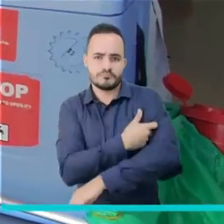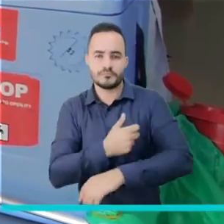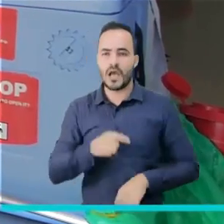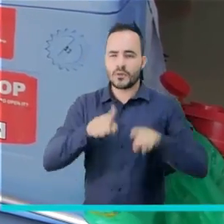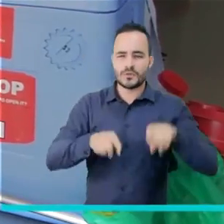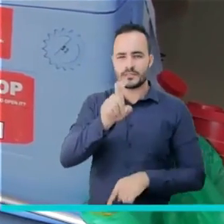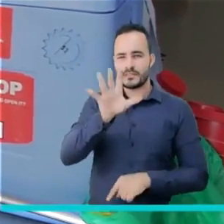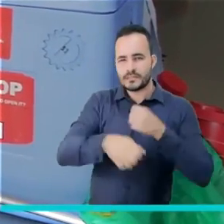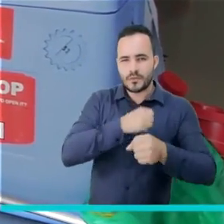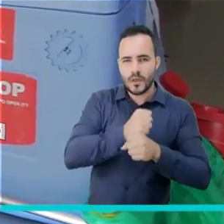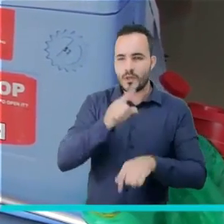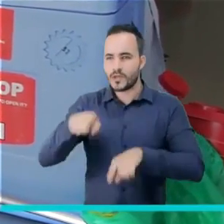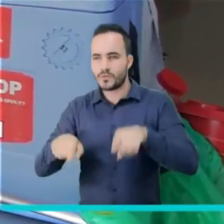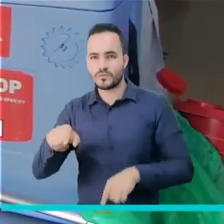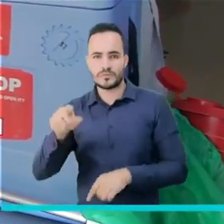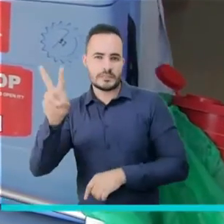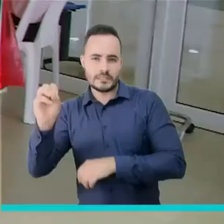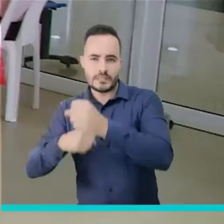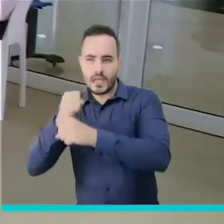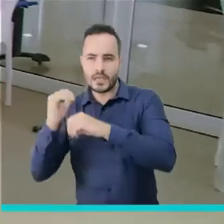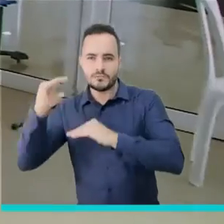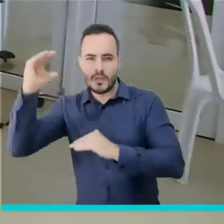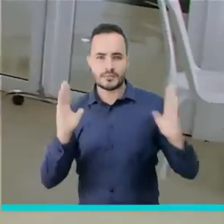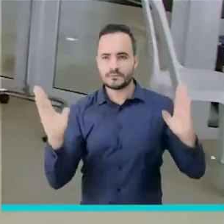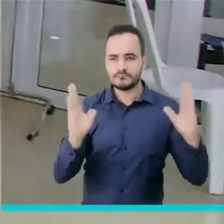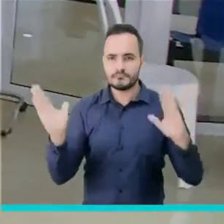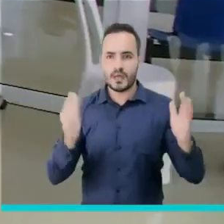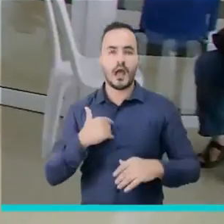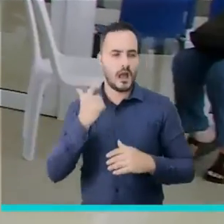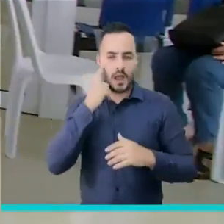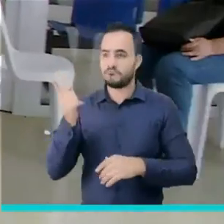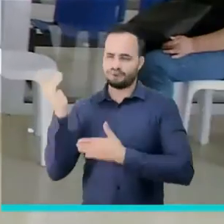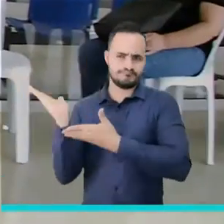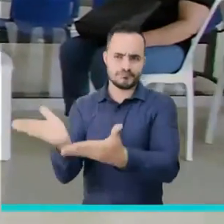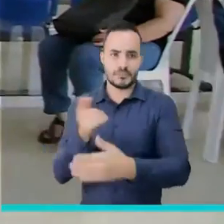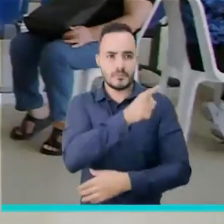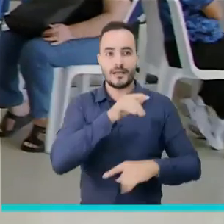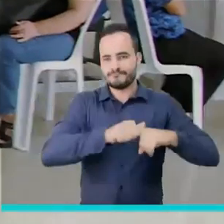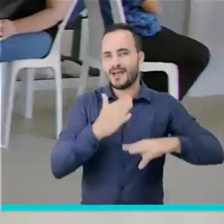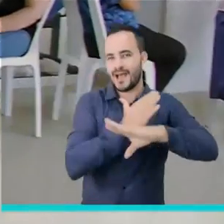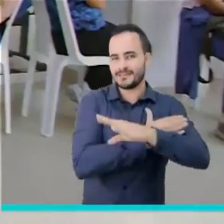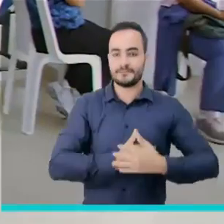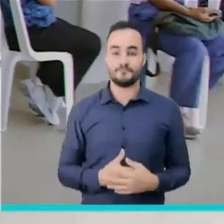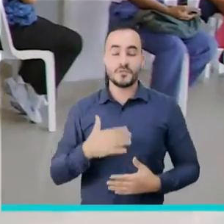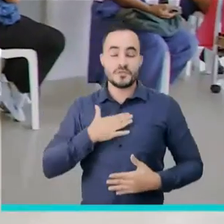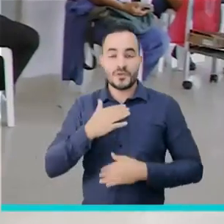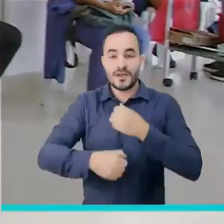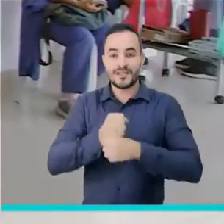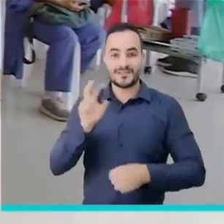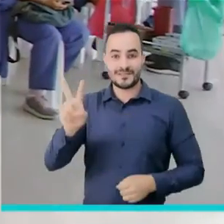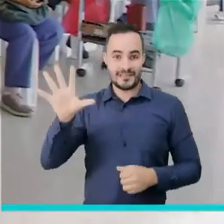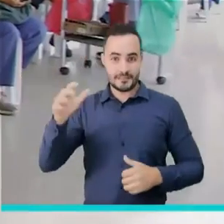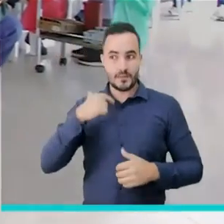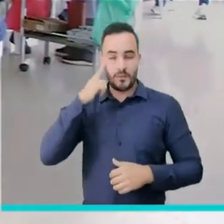las personas entre 65 y 69 años previo a agendamiento y a las personas mayores de 70 años sin agendamiento. Yo tengo